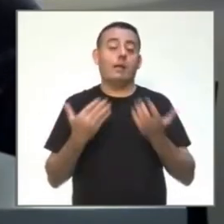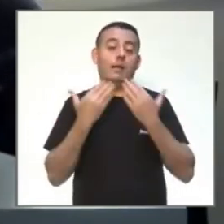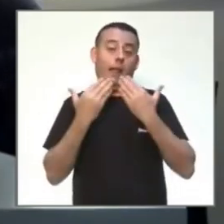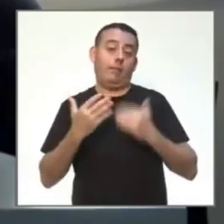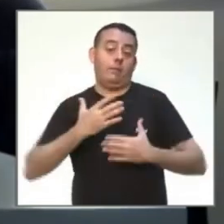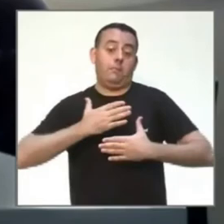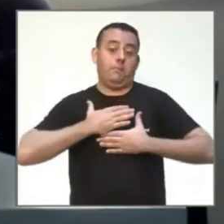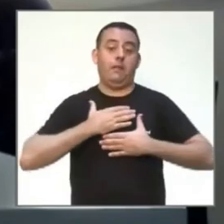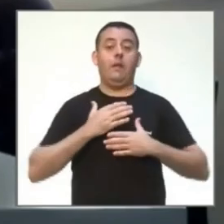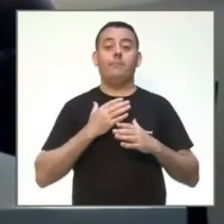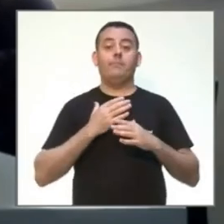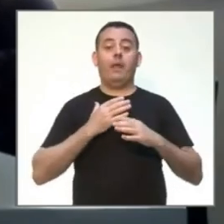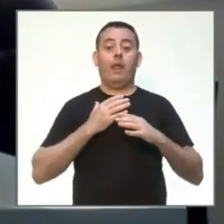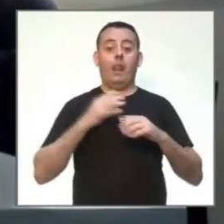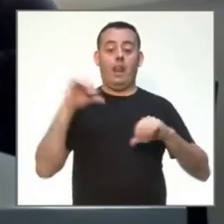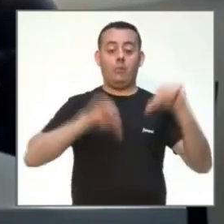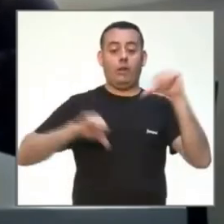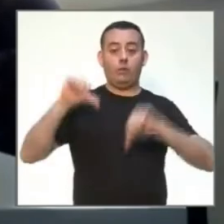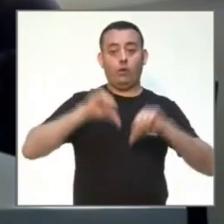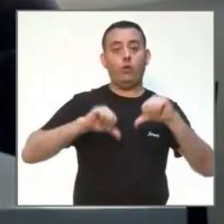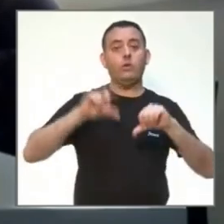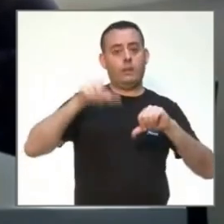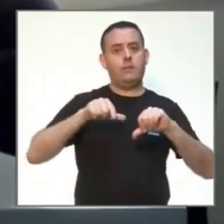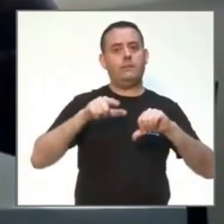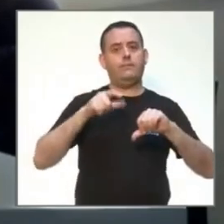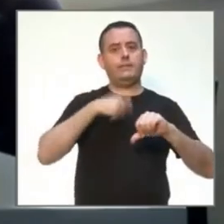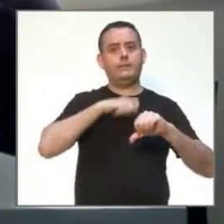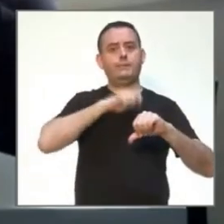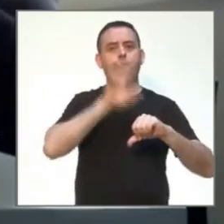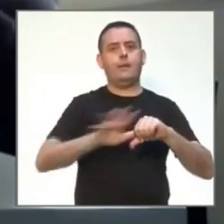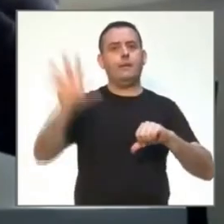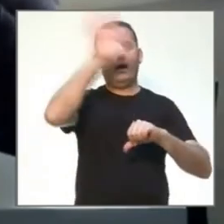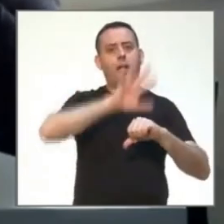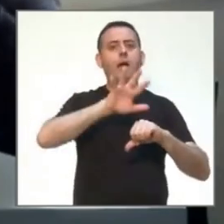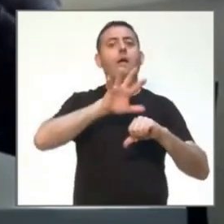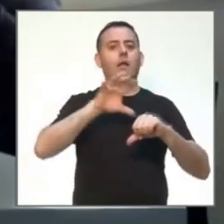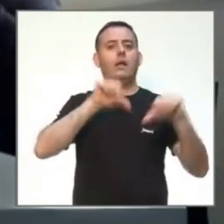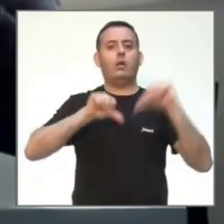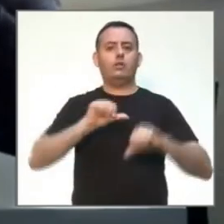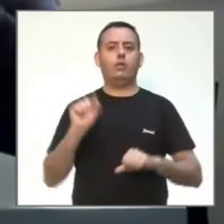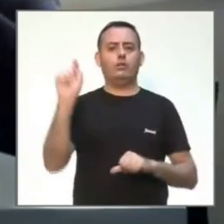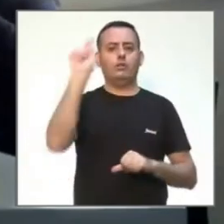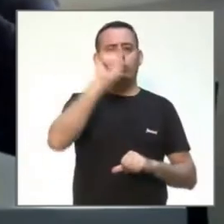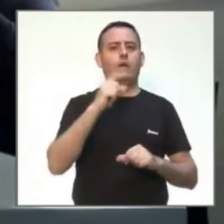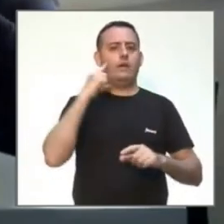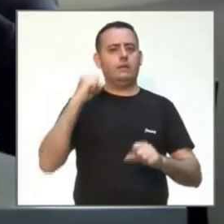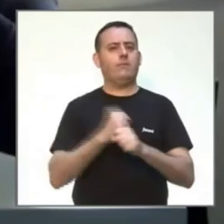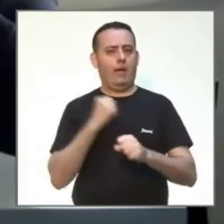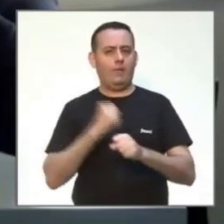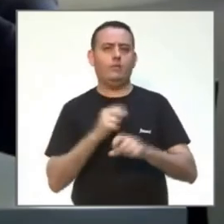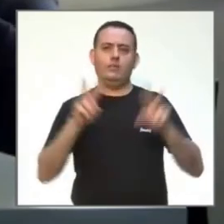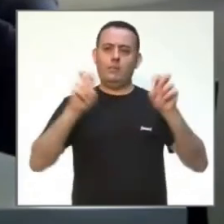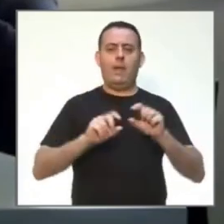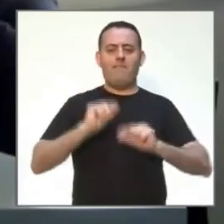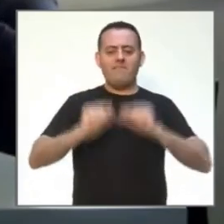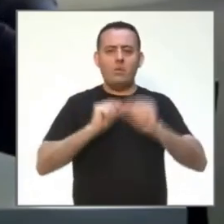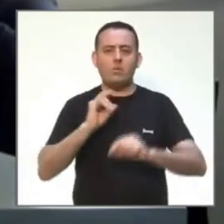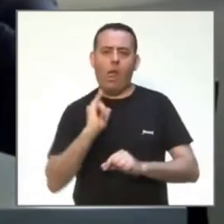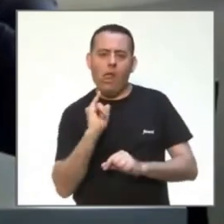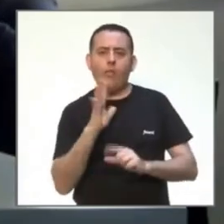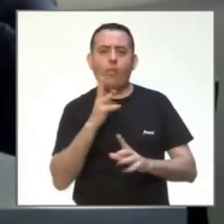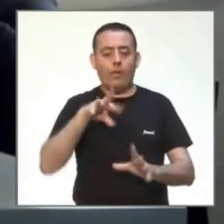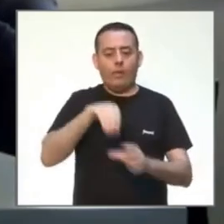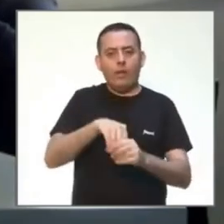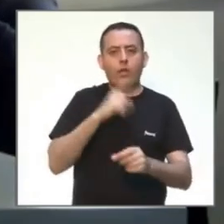pero a nivel nacional hay otros laboratorios que llevan muchos años trabajando en la detección de virus en aguas y en alimentos. Todos ya teníamos esas